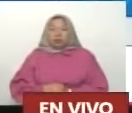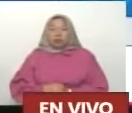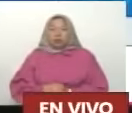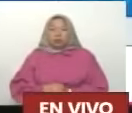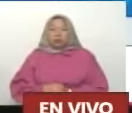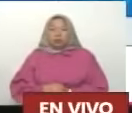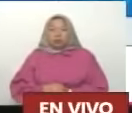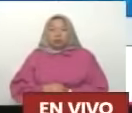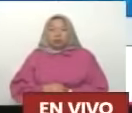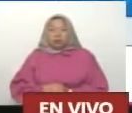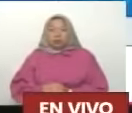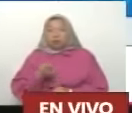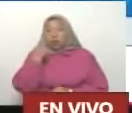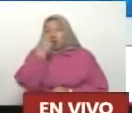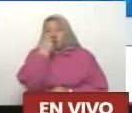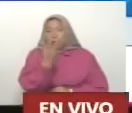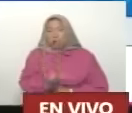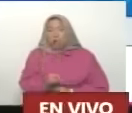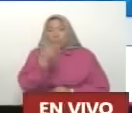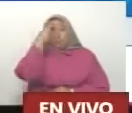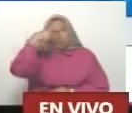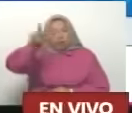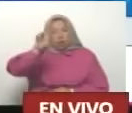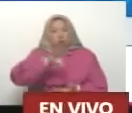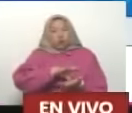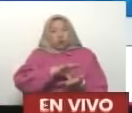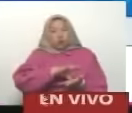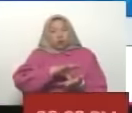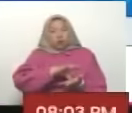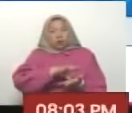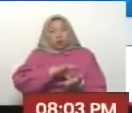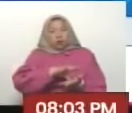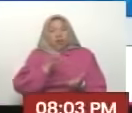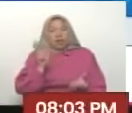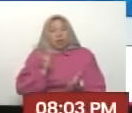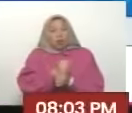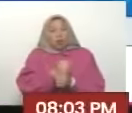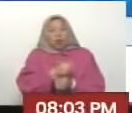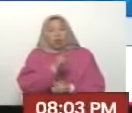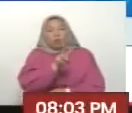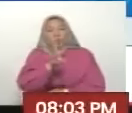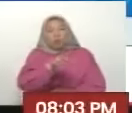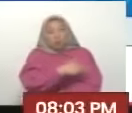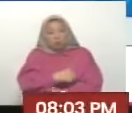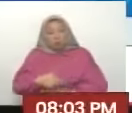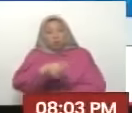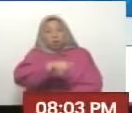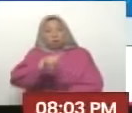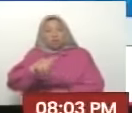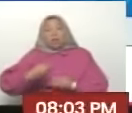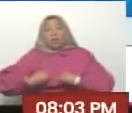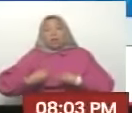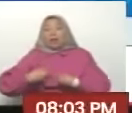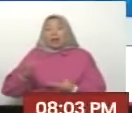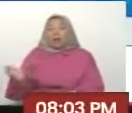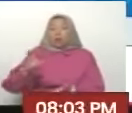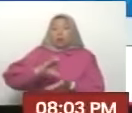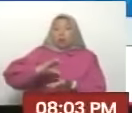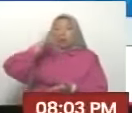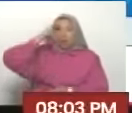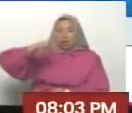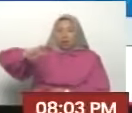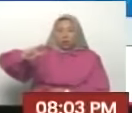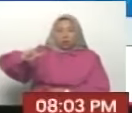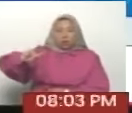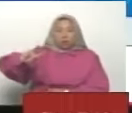Va para Ciudad de México Y consigue 25 millones de personas En una esplanada